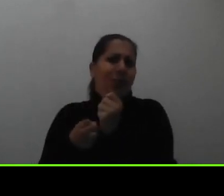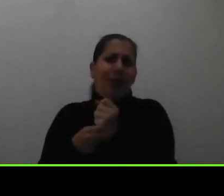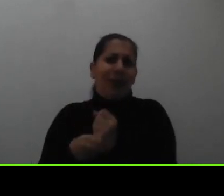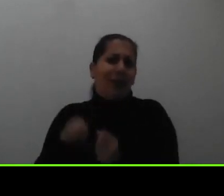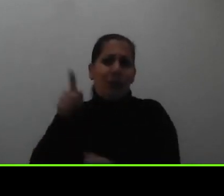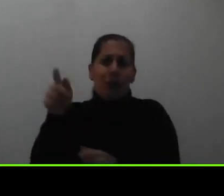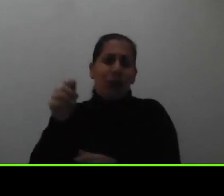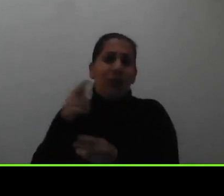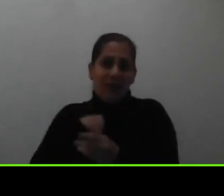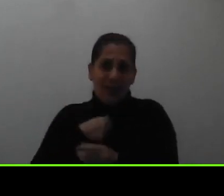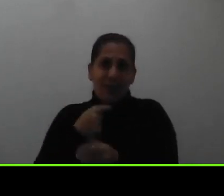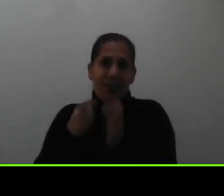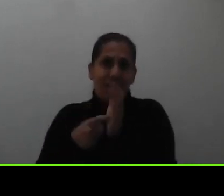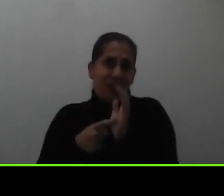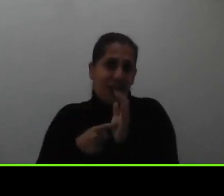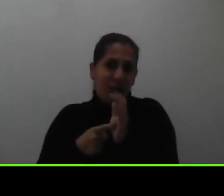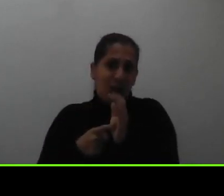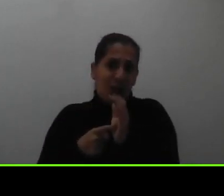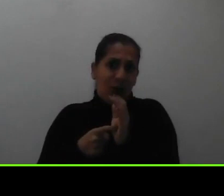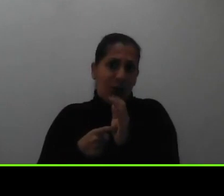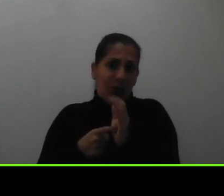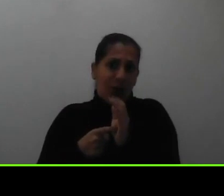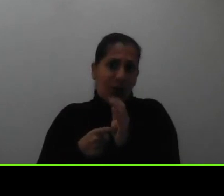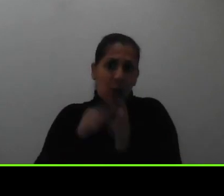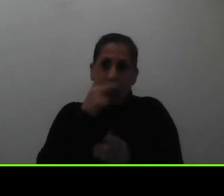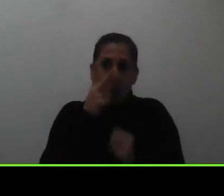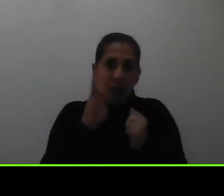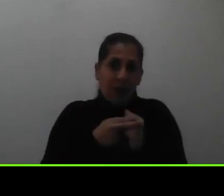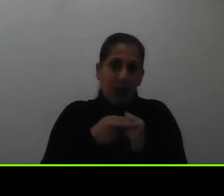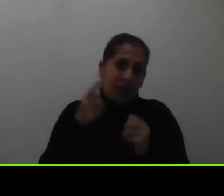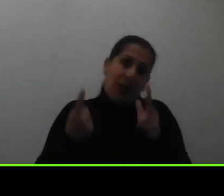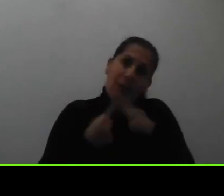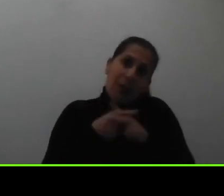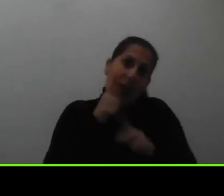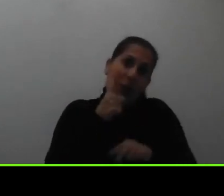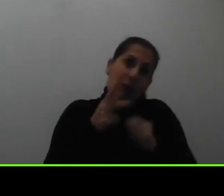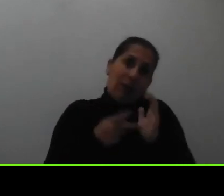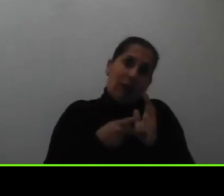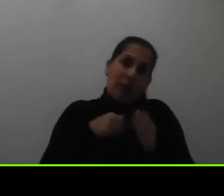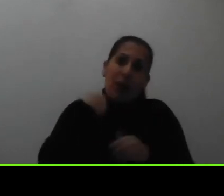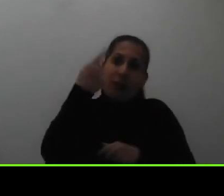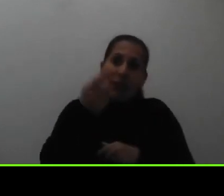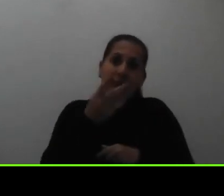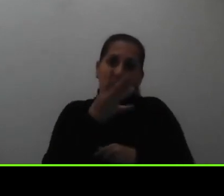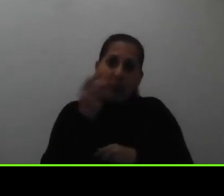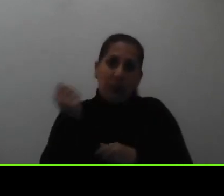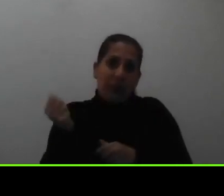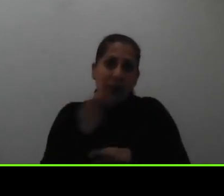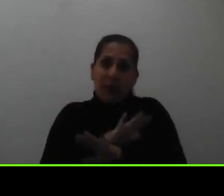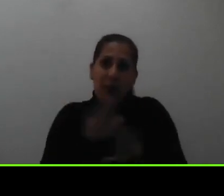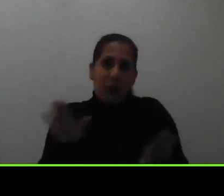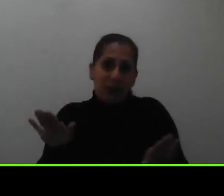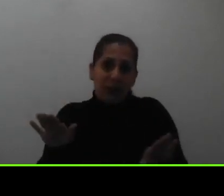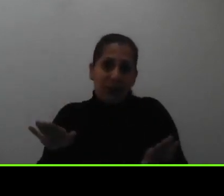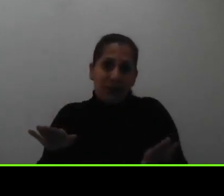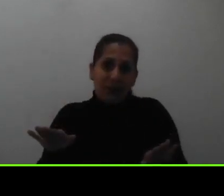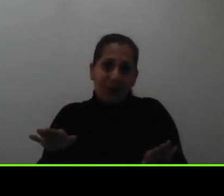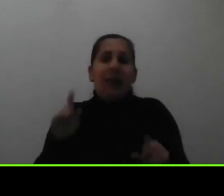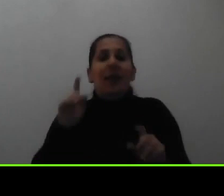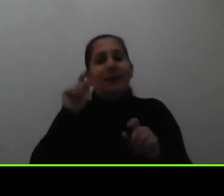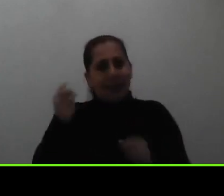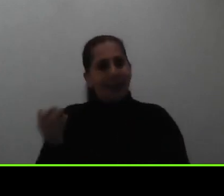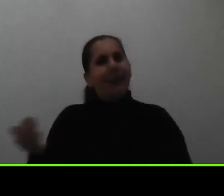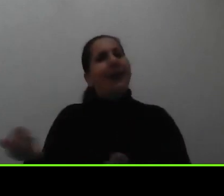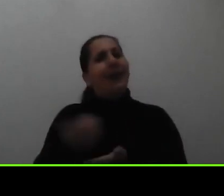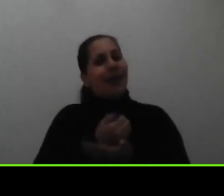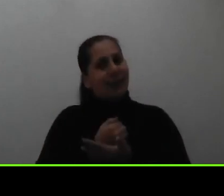ese requisito si solo una vez lo cumplió en toda su carrera pues la beca aplica el siguiente cuatrimestre y ya no sigue ¿verdad? o sea hay que ganársela